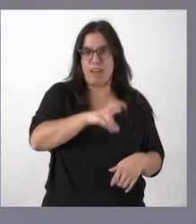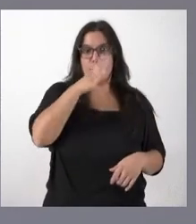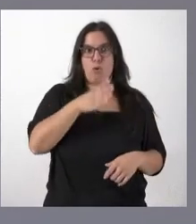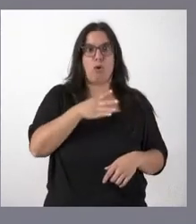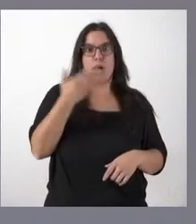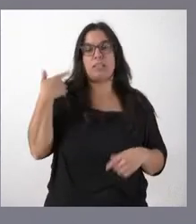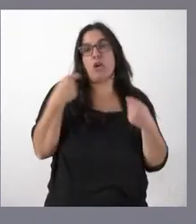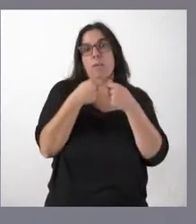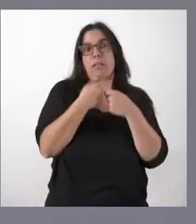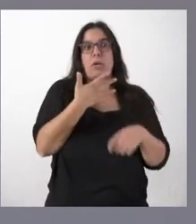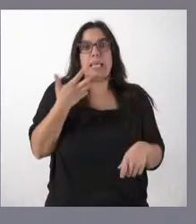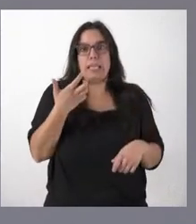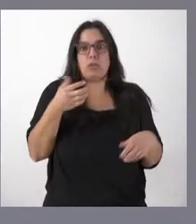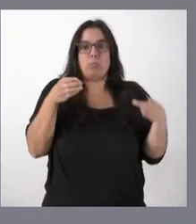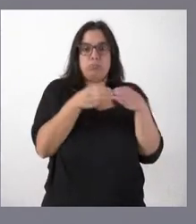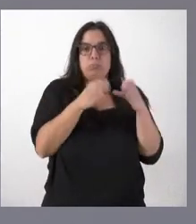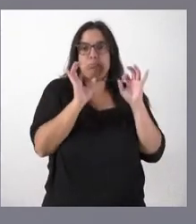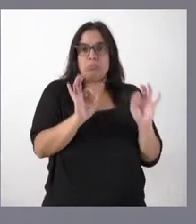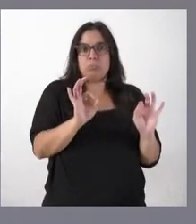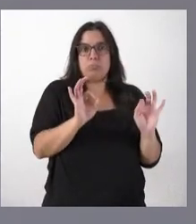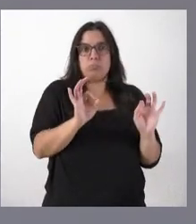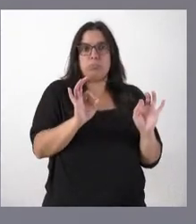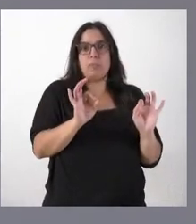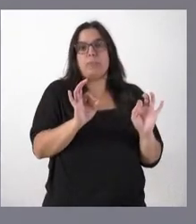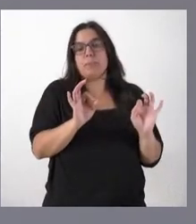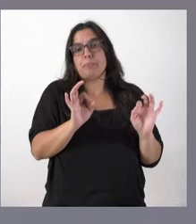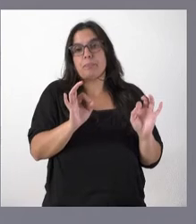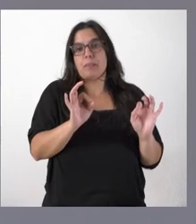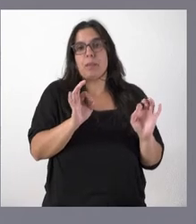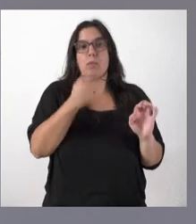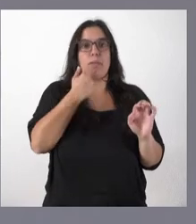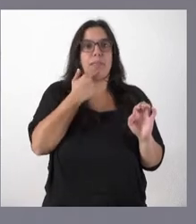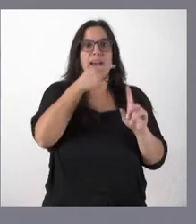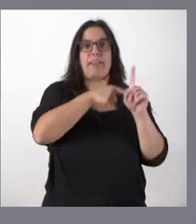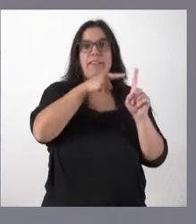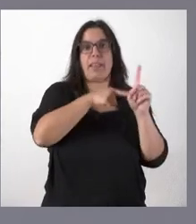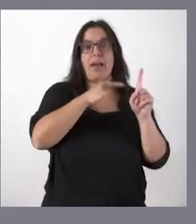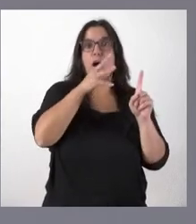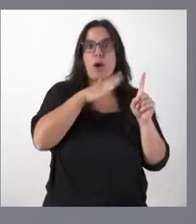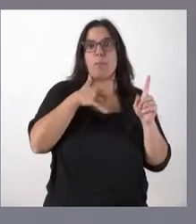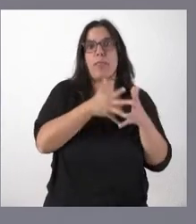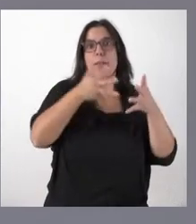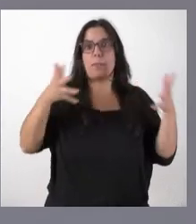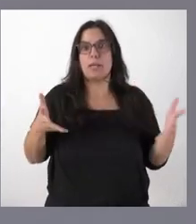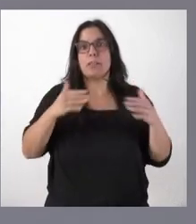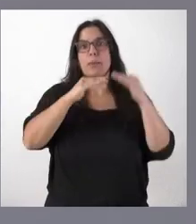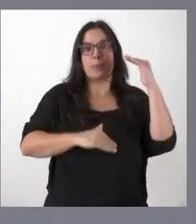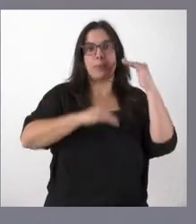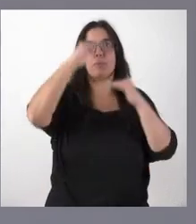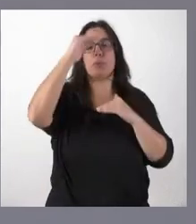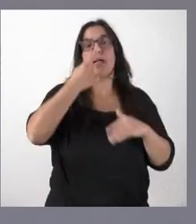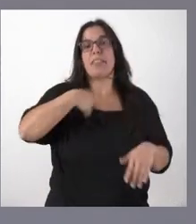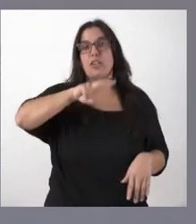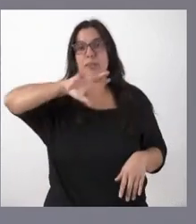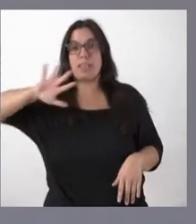cooperativa de 500 miembros, pues era la cooperativa que establecíamos. Como referencia, ahora podemos establecerla en 125, porque